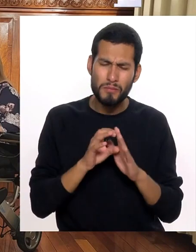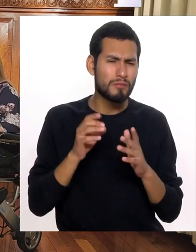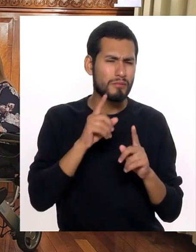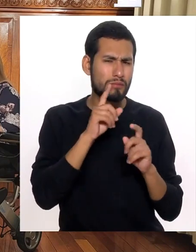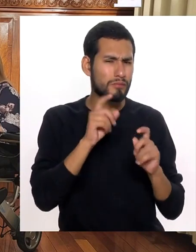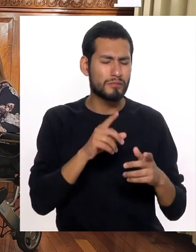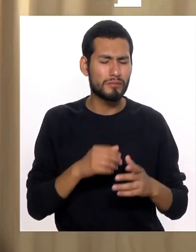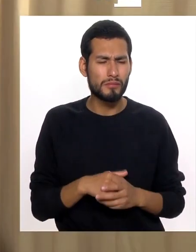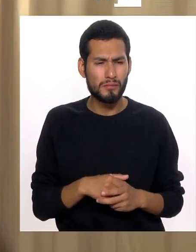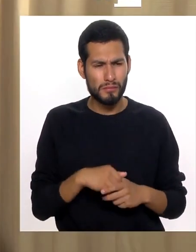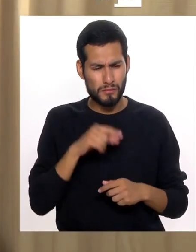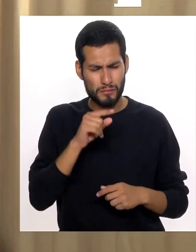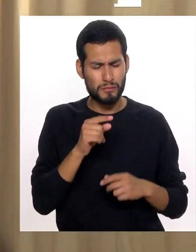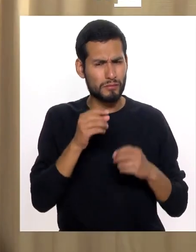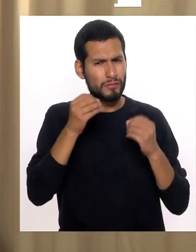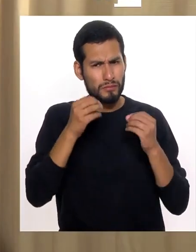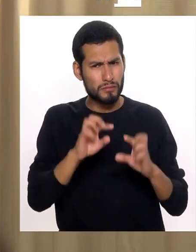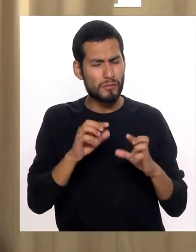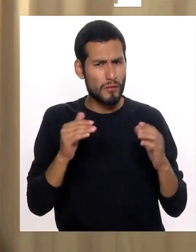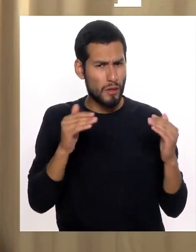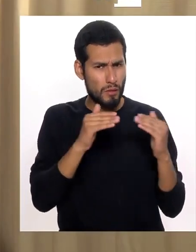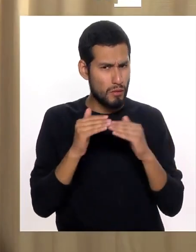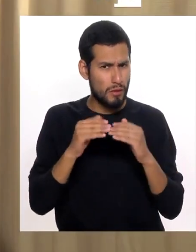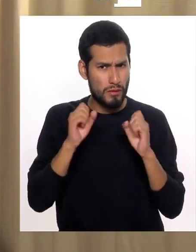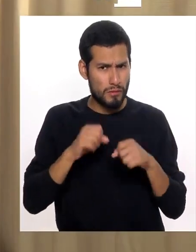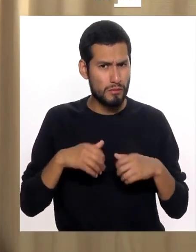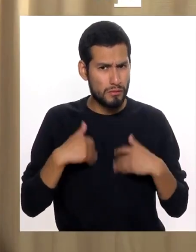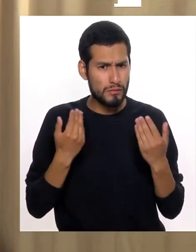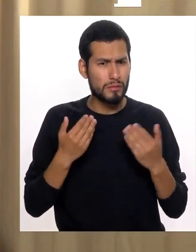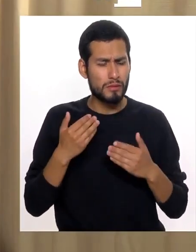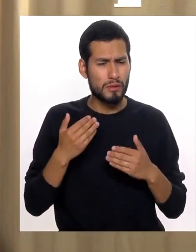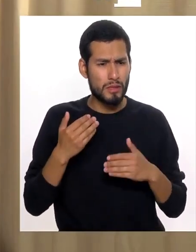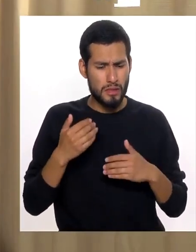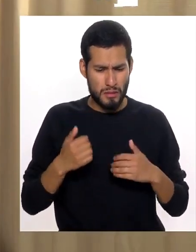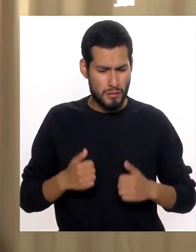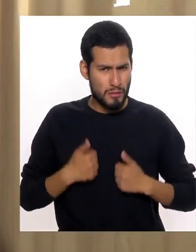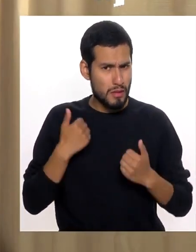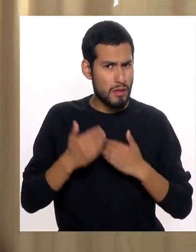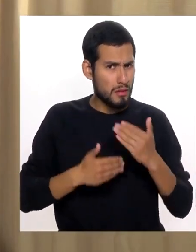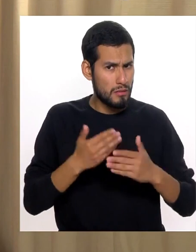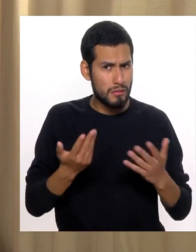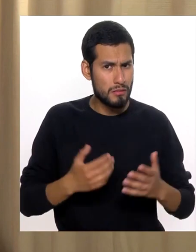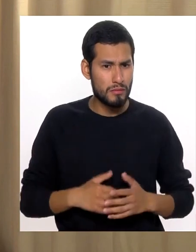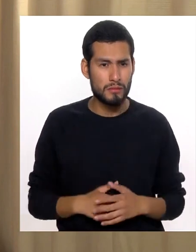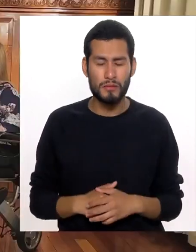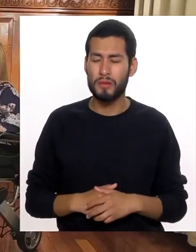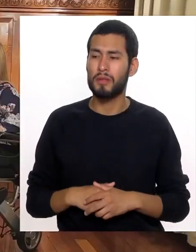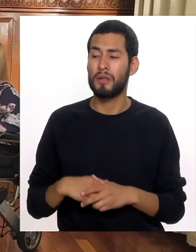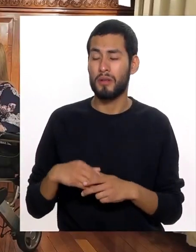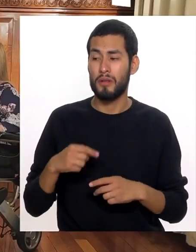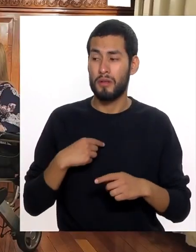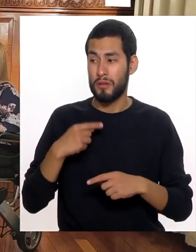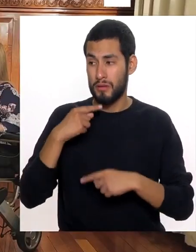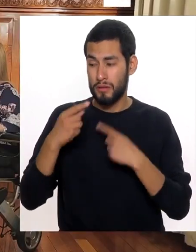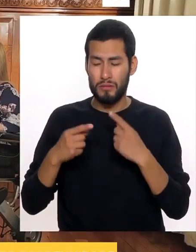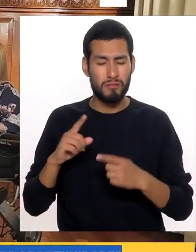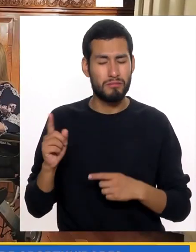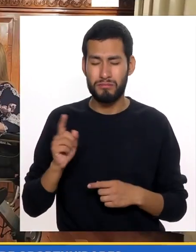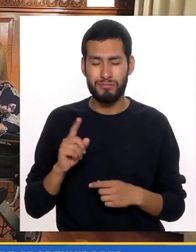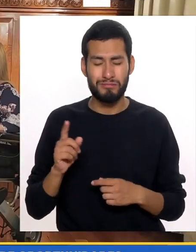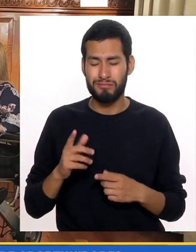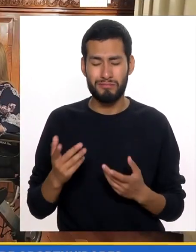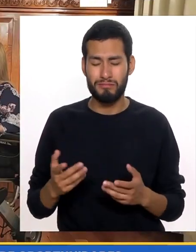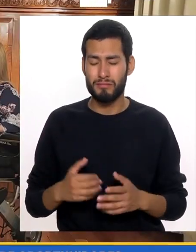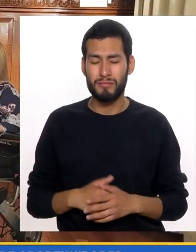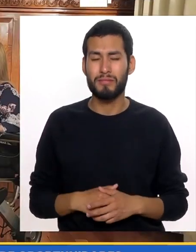ejemplo ¿Has tenido Igualdad de oportunidades Para poder desempeñarte En la vida? Pues te digo